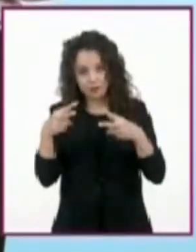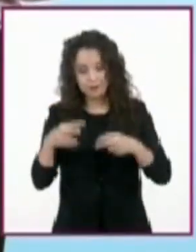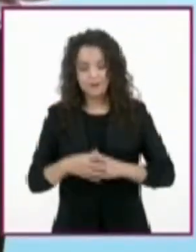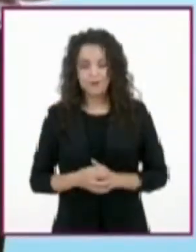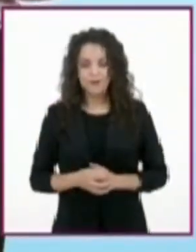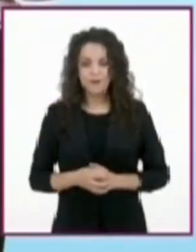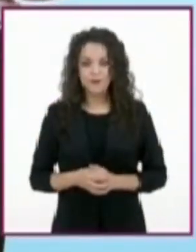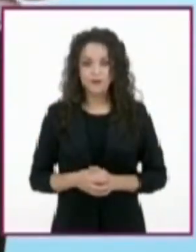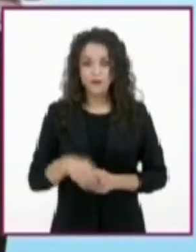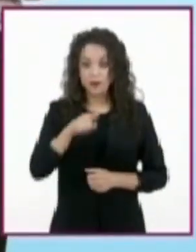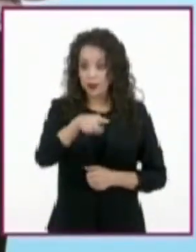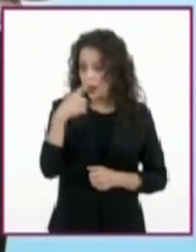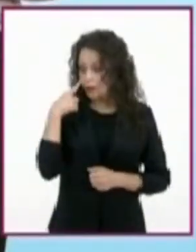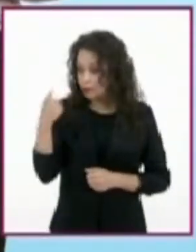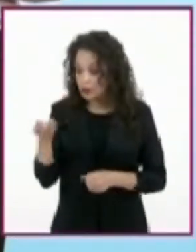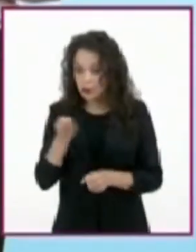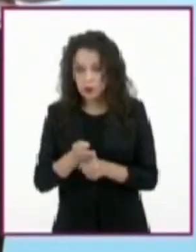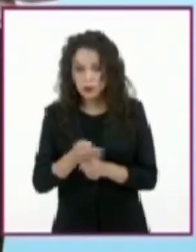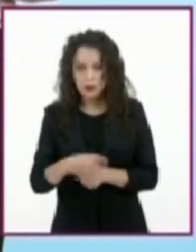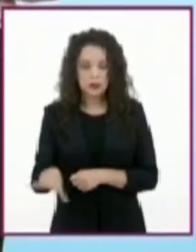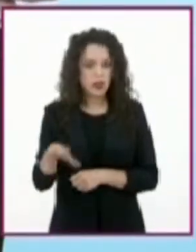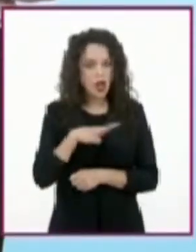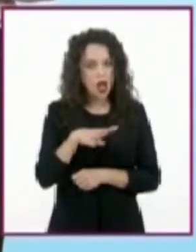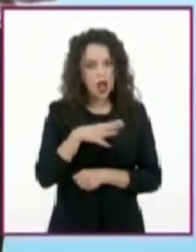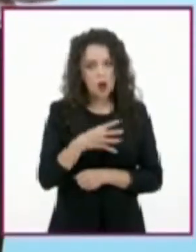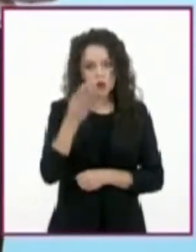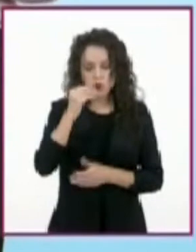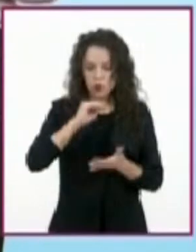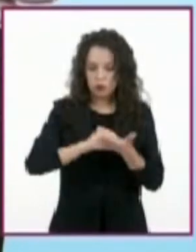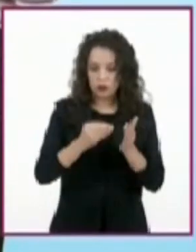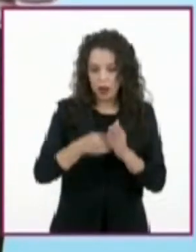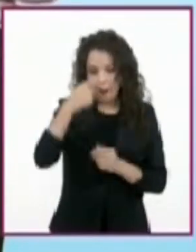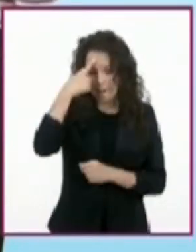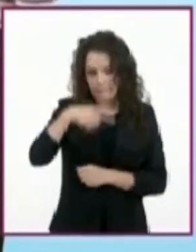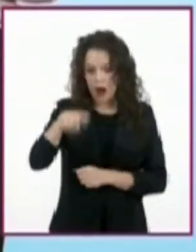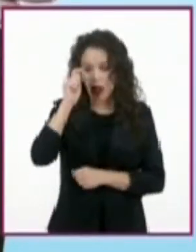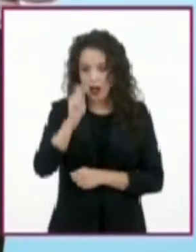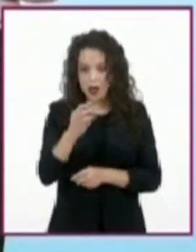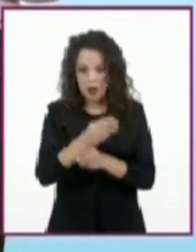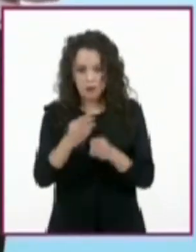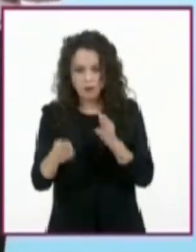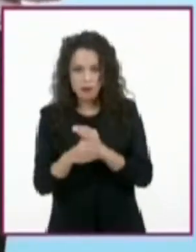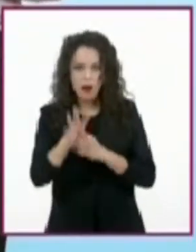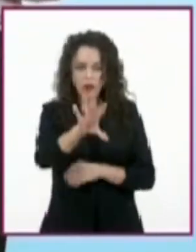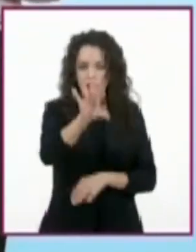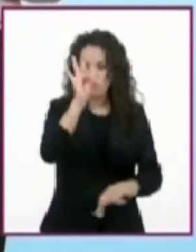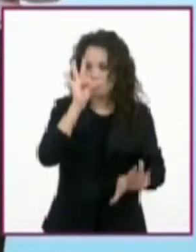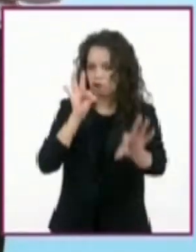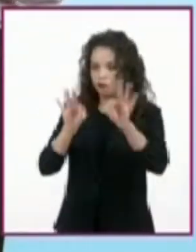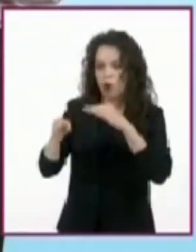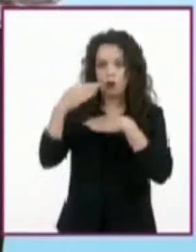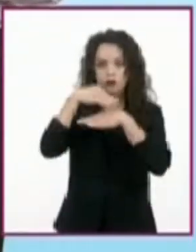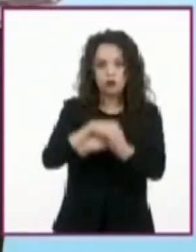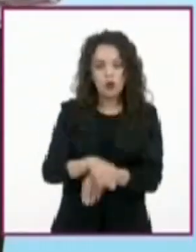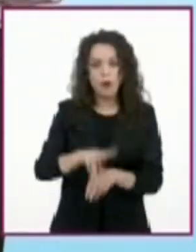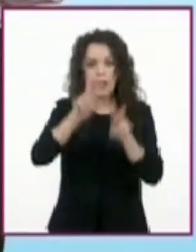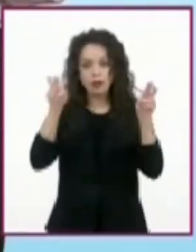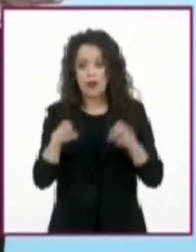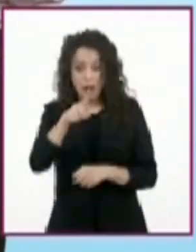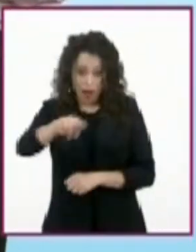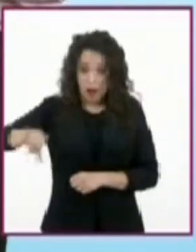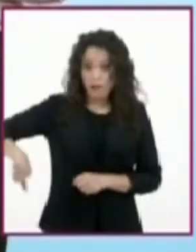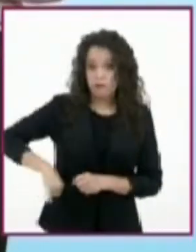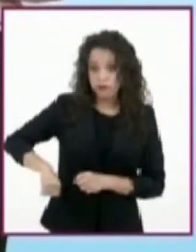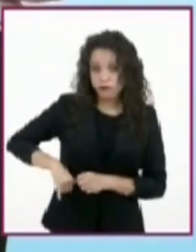Como observaron, existen varias estrategias para seleccionar material de acuerdo con el tema de interés, así como diferentes